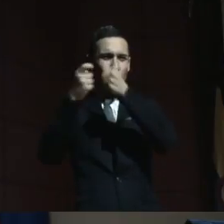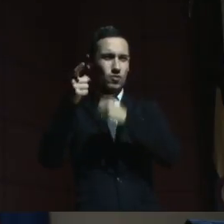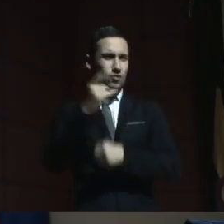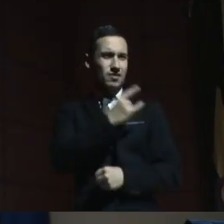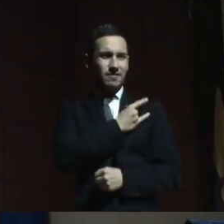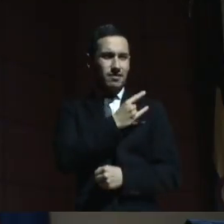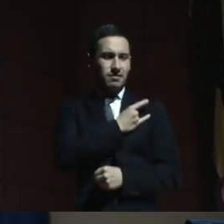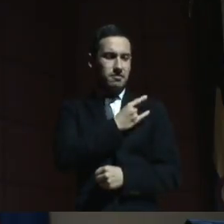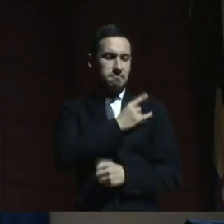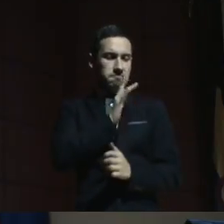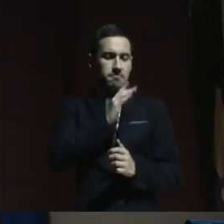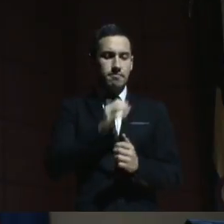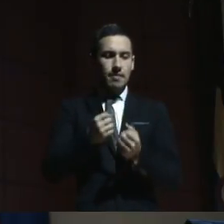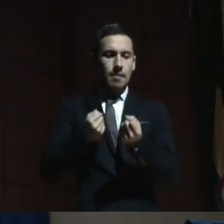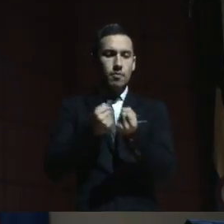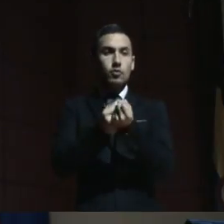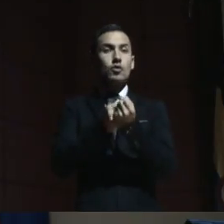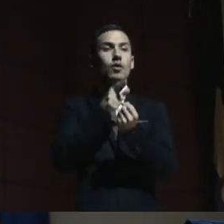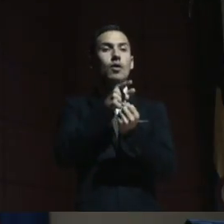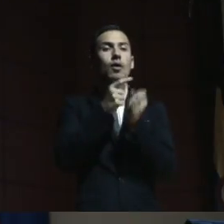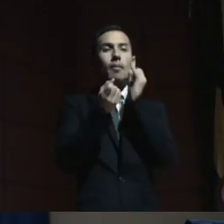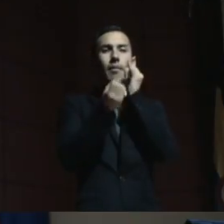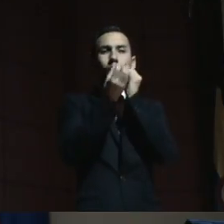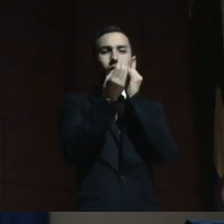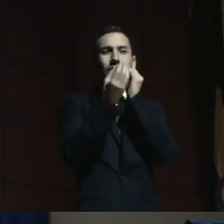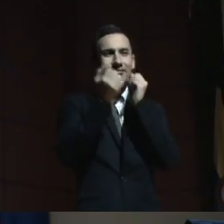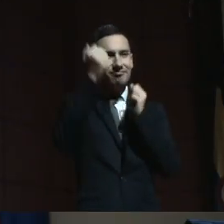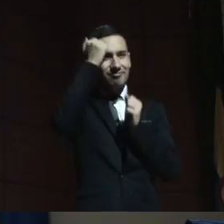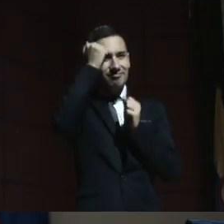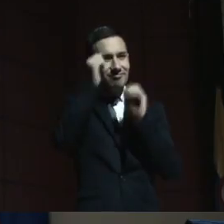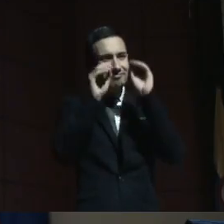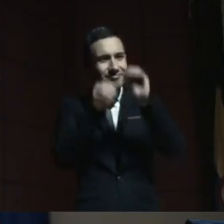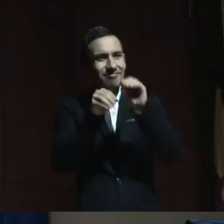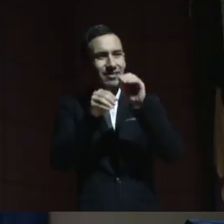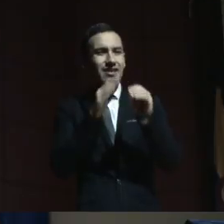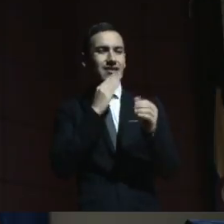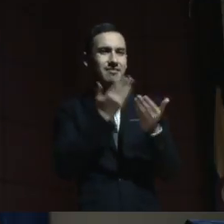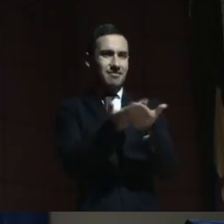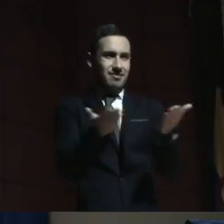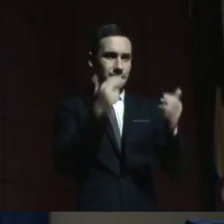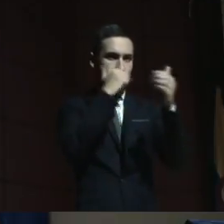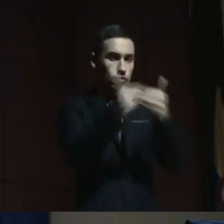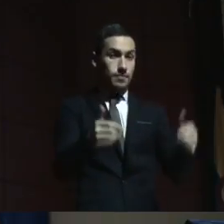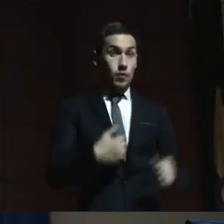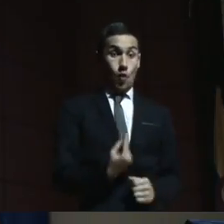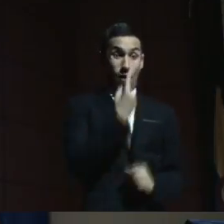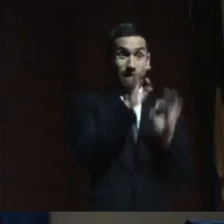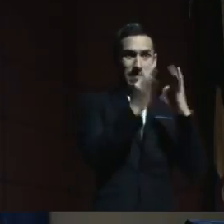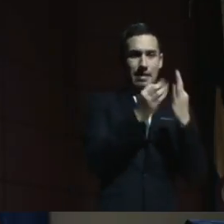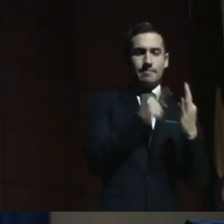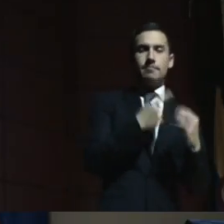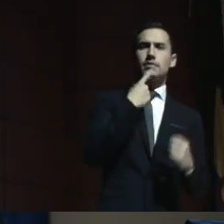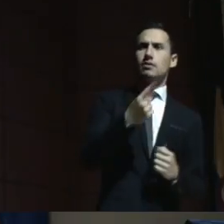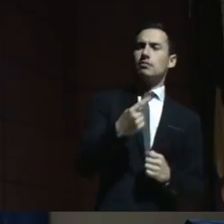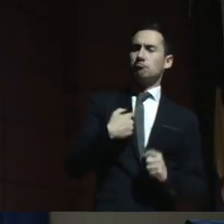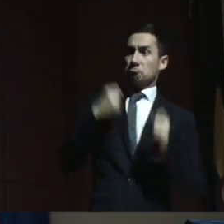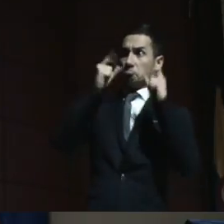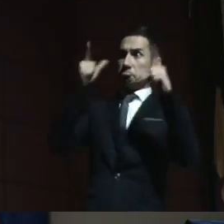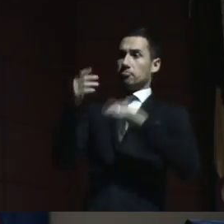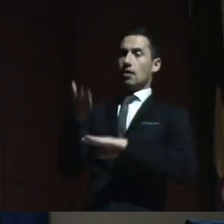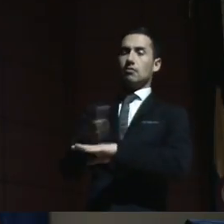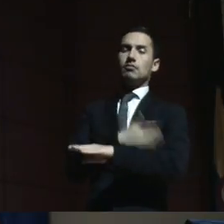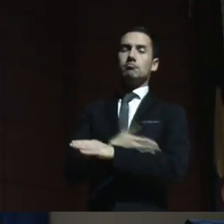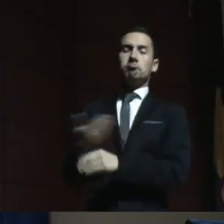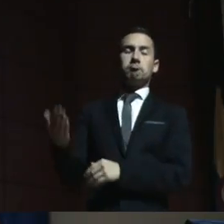universidad para apoyar pedagógicamente a varios niños y una familia decía, a mí me sorprendió mucho cuando ustedes me llamaron